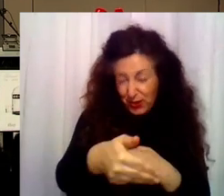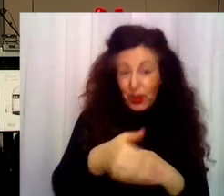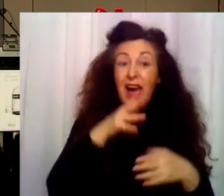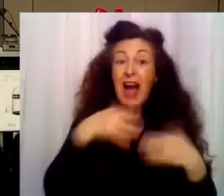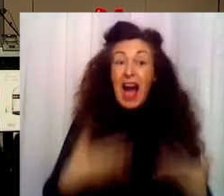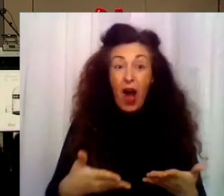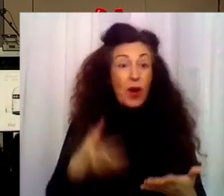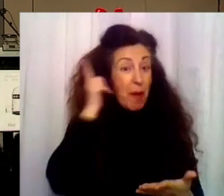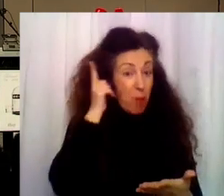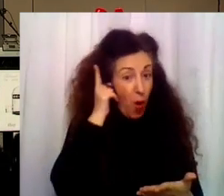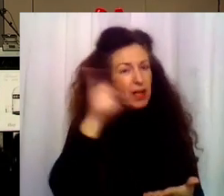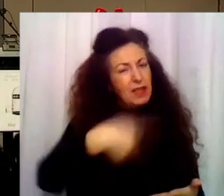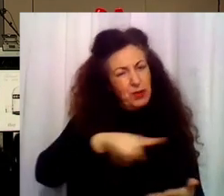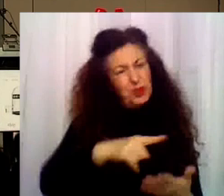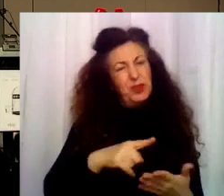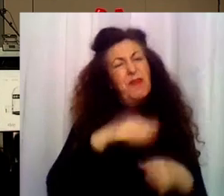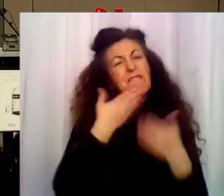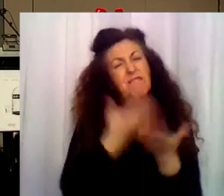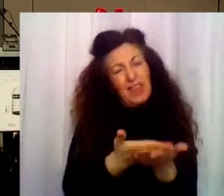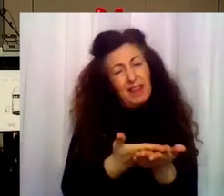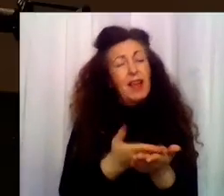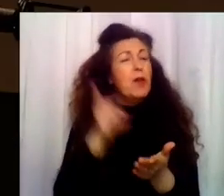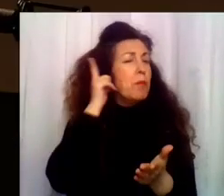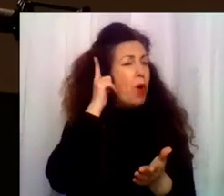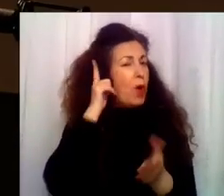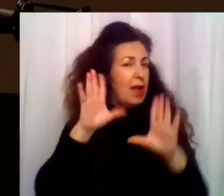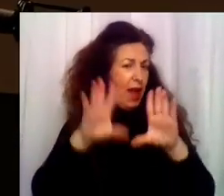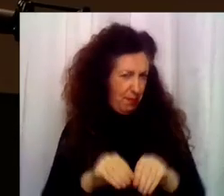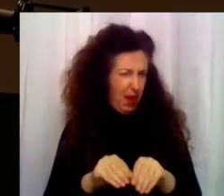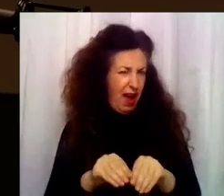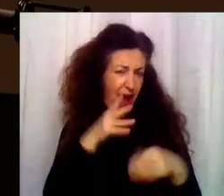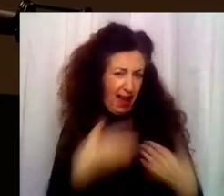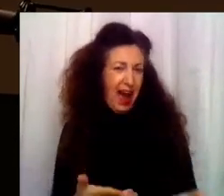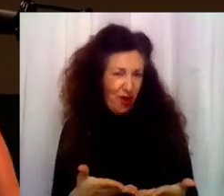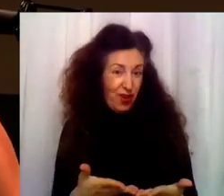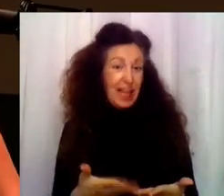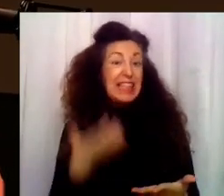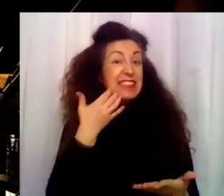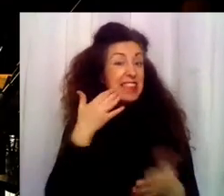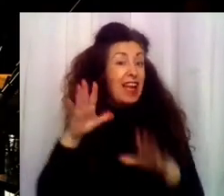y apáguenlos. Con ellos desconectados, créannos, es más fácil conectar.